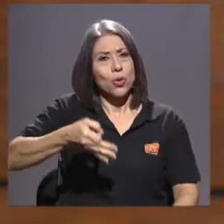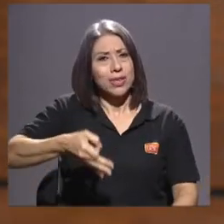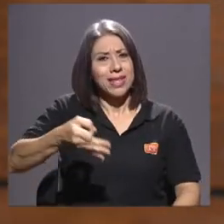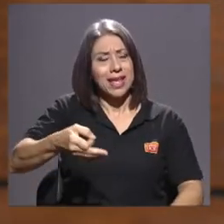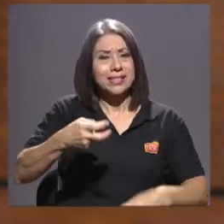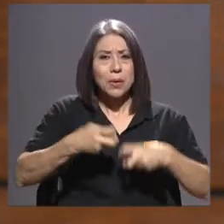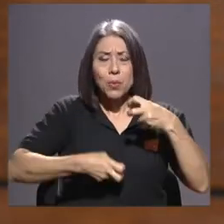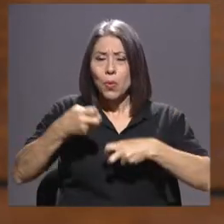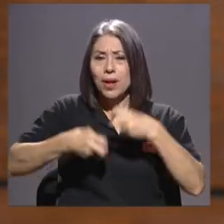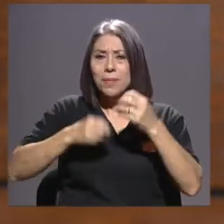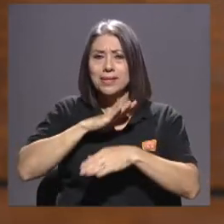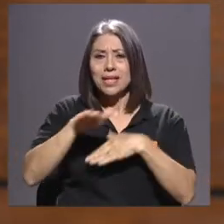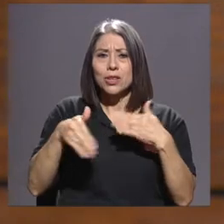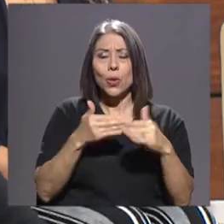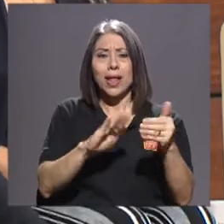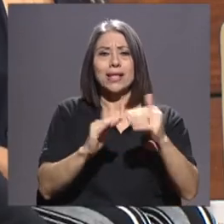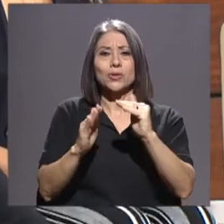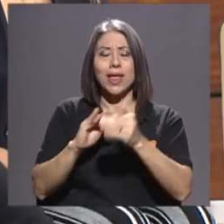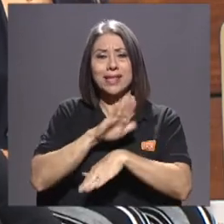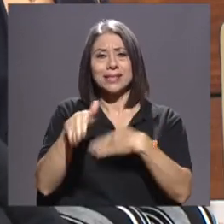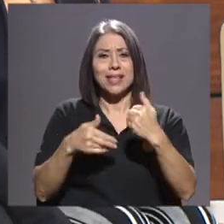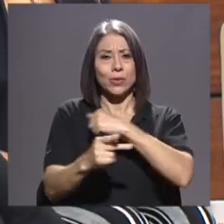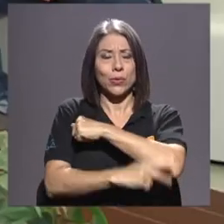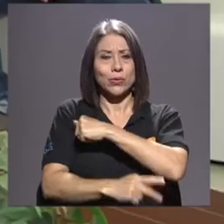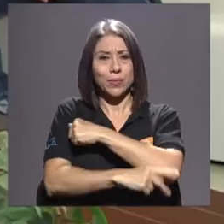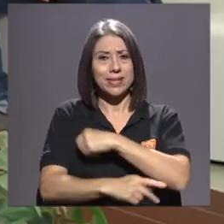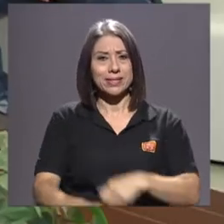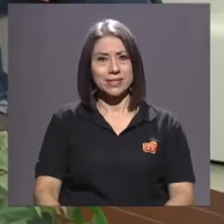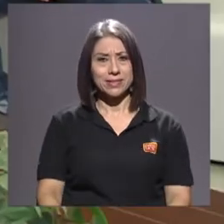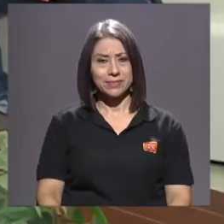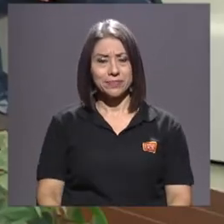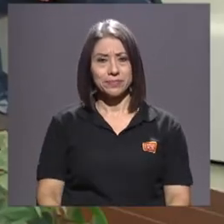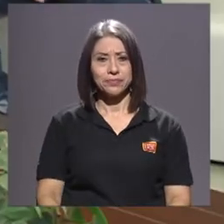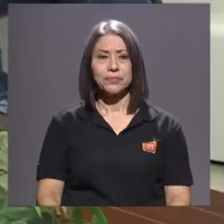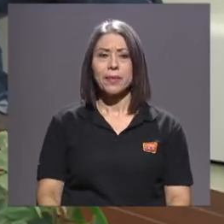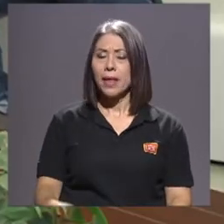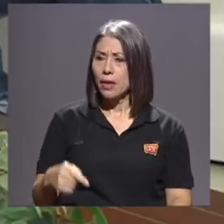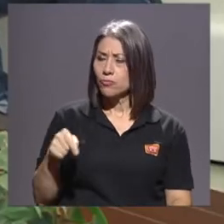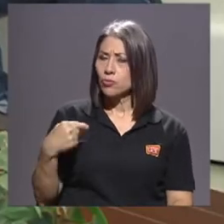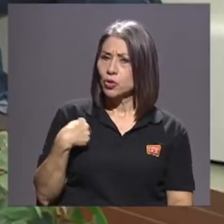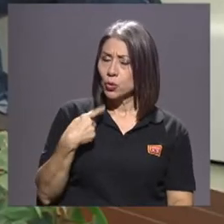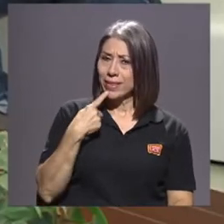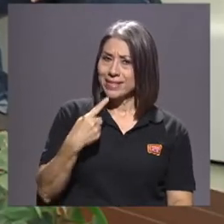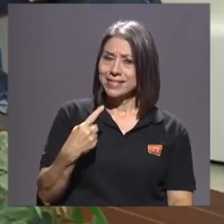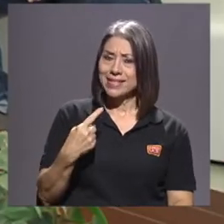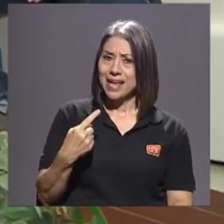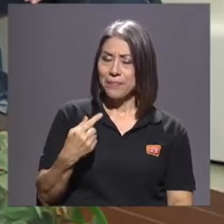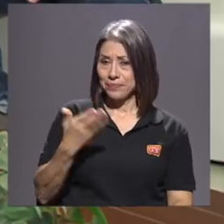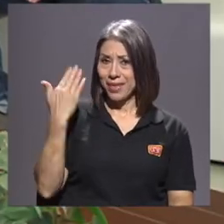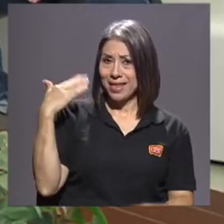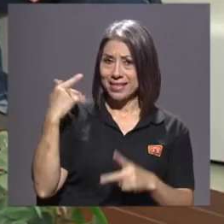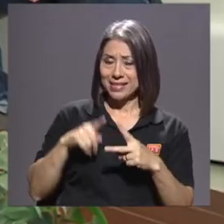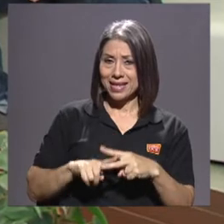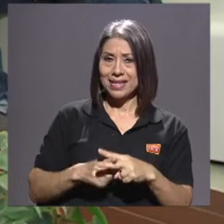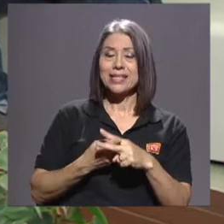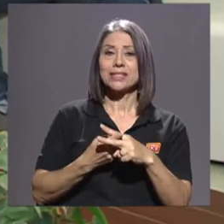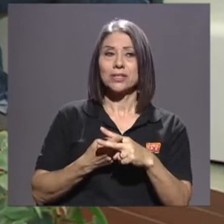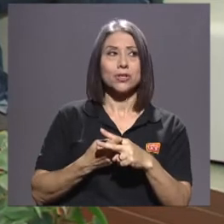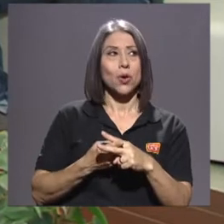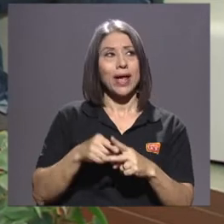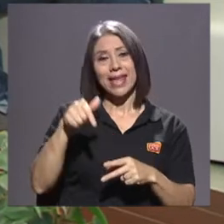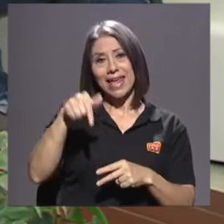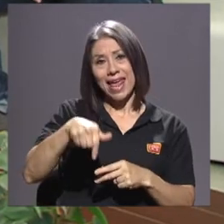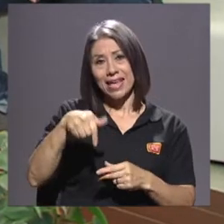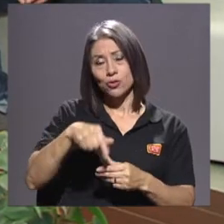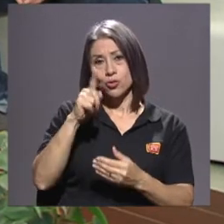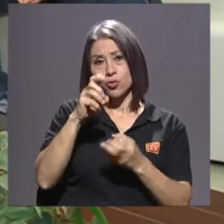de todas las ciudades y de todos los países. Camilo, me parece, yo decía al inicio de este bloque, de que esto